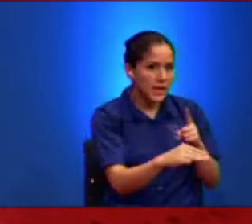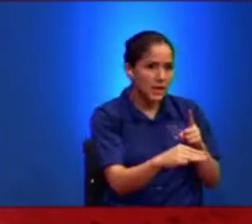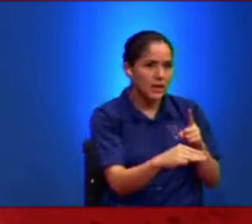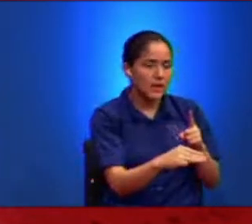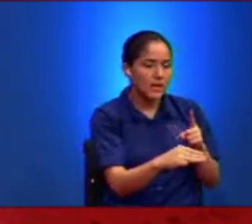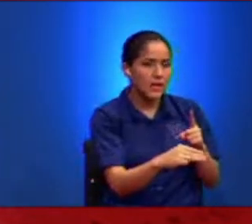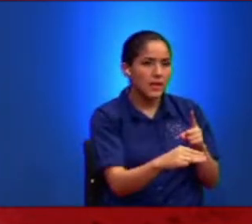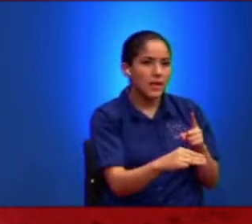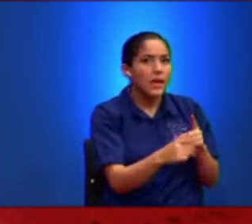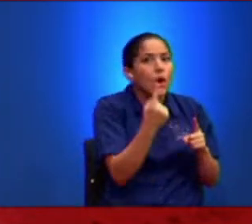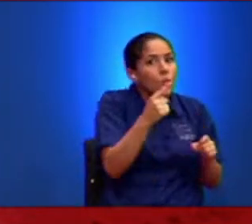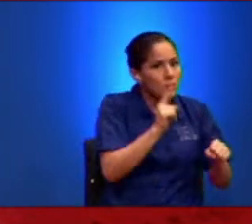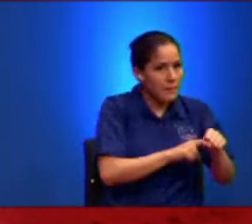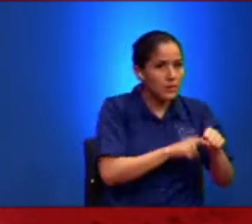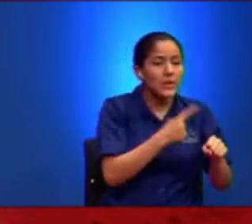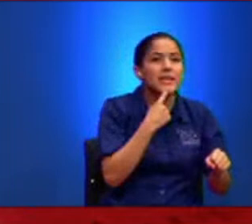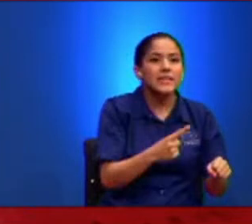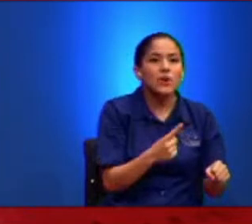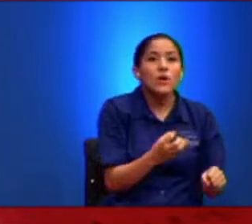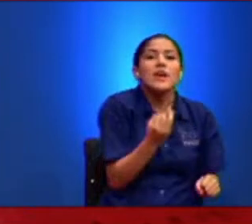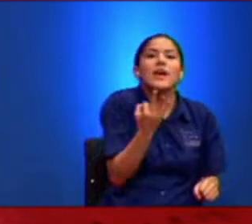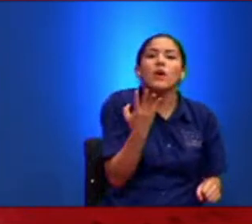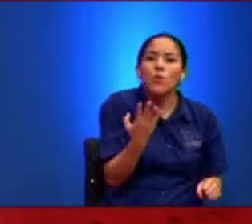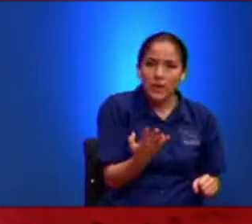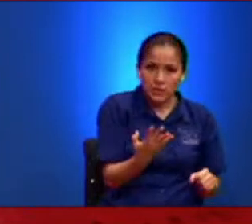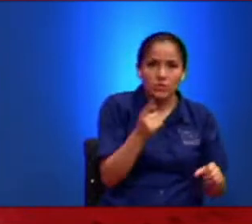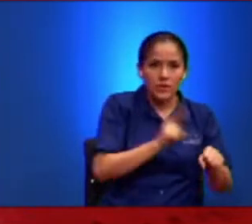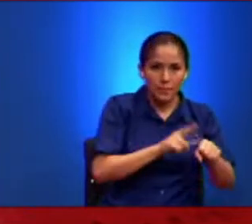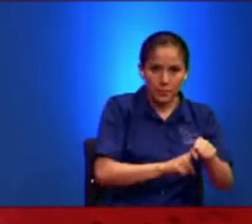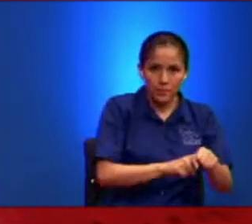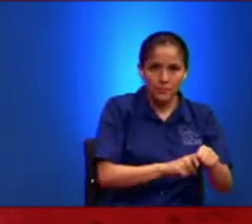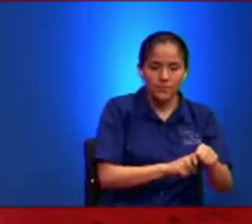Y hubo un momento Que les dijo En cuánto tiempo Lo iban a matar